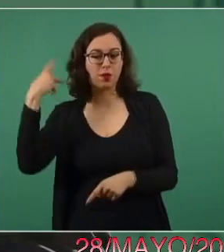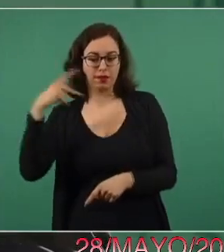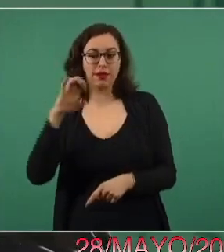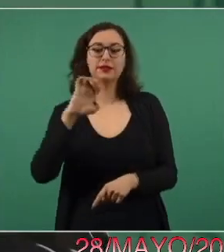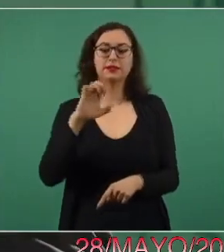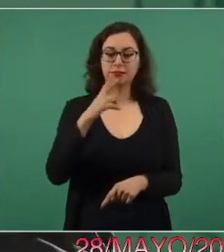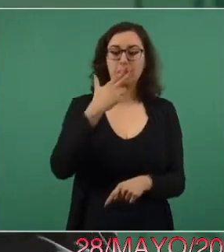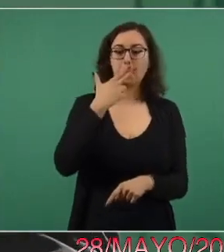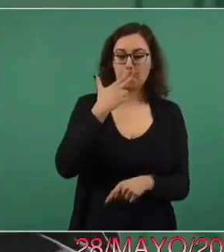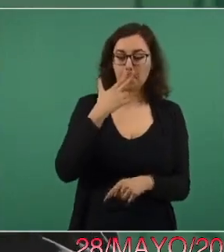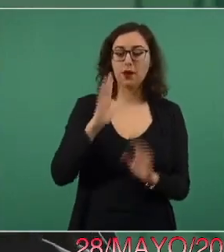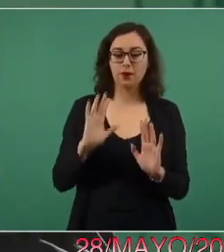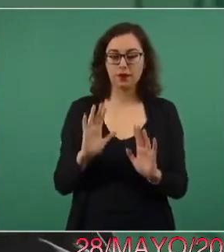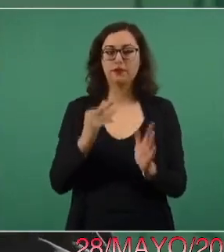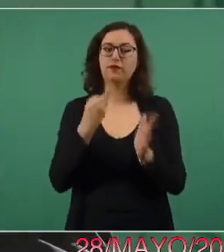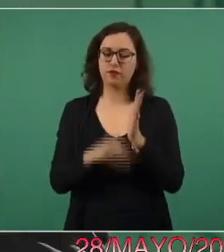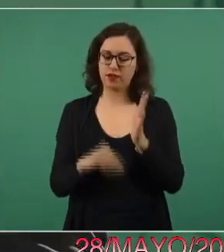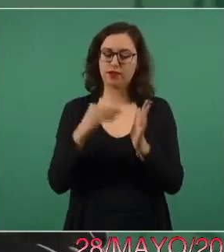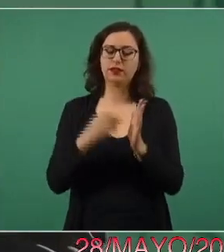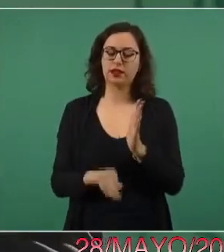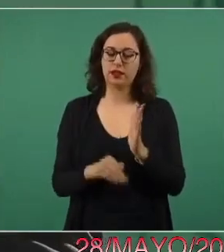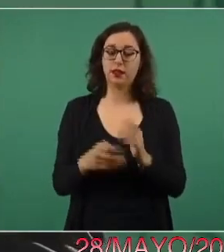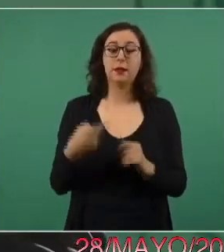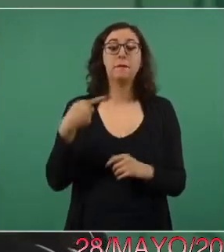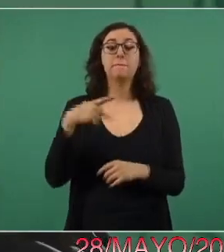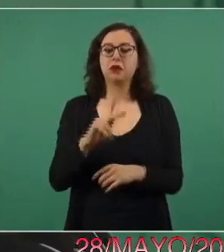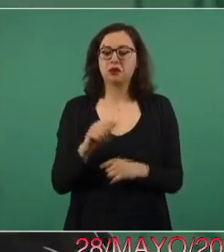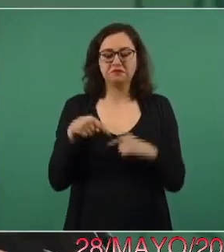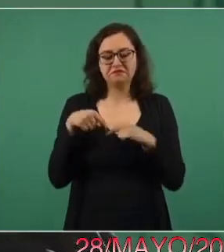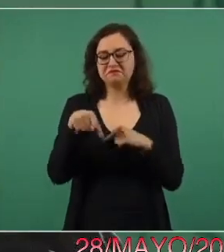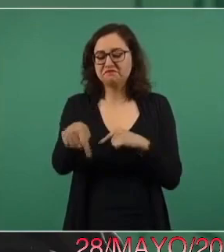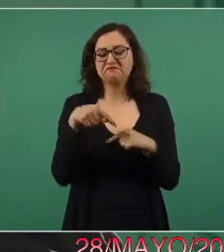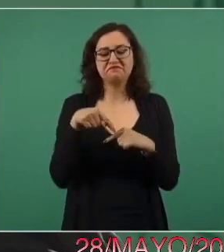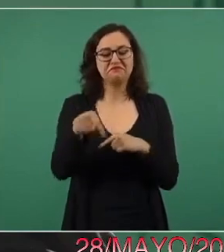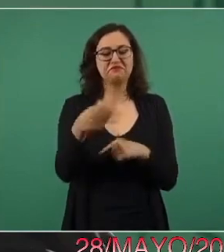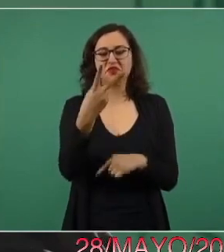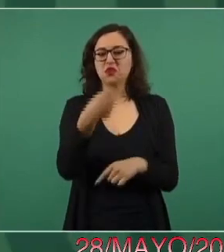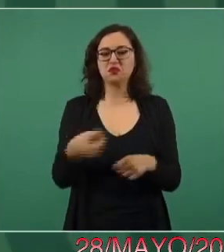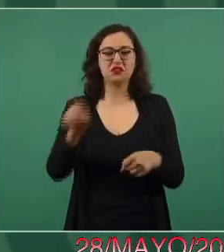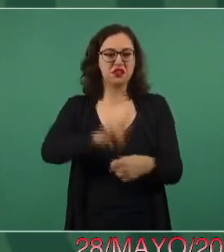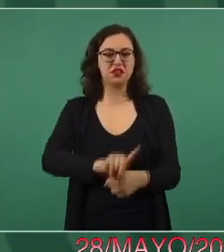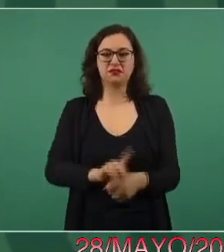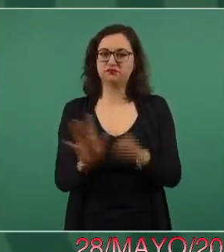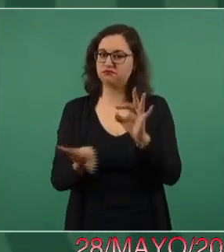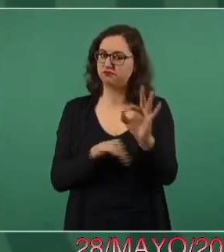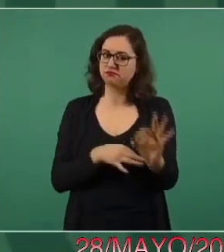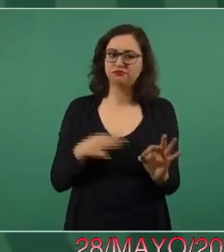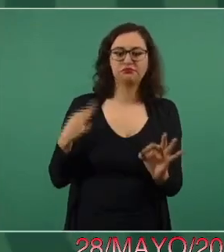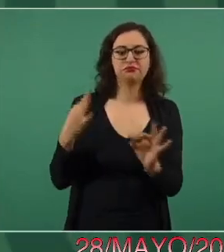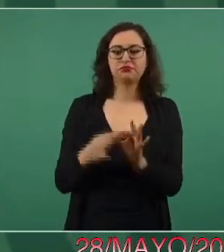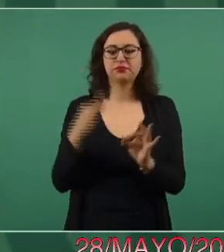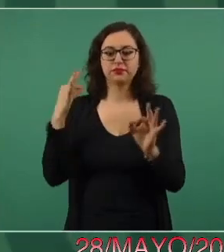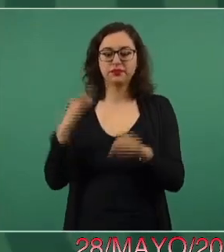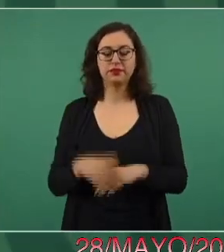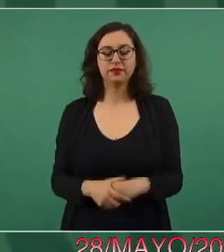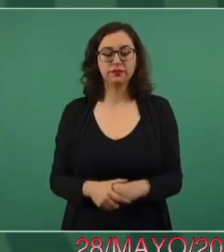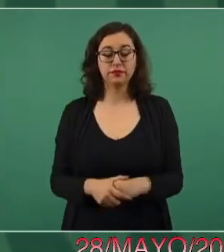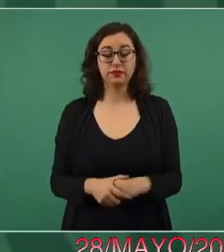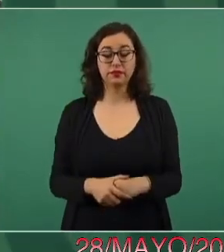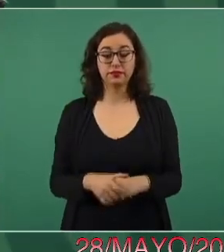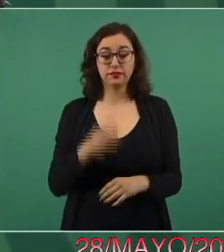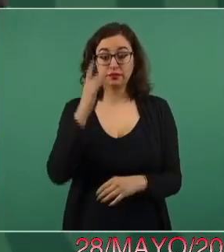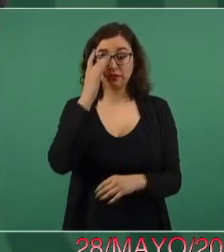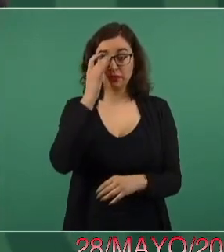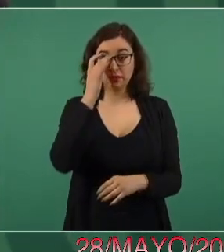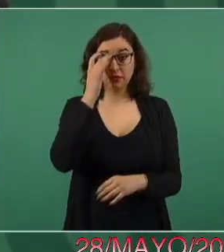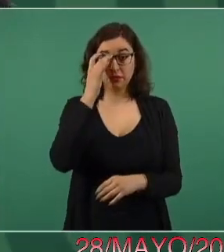Chihuahua, pero el fin de semana se concluye. ¿Qué sigue?